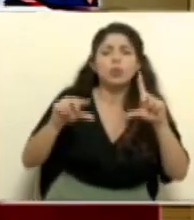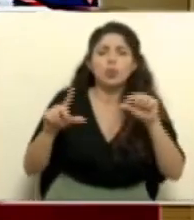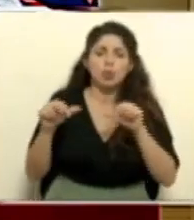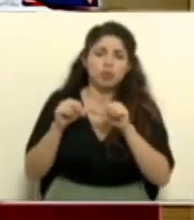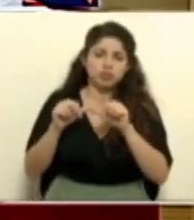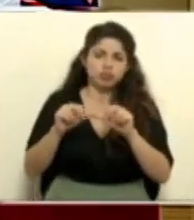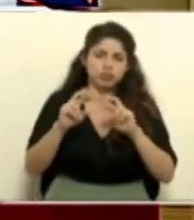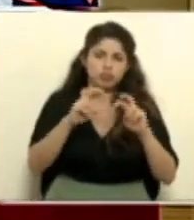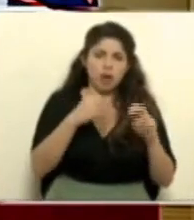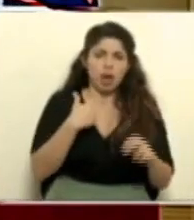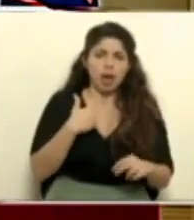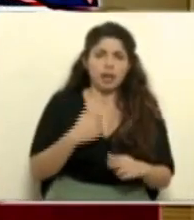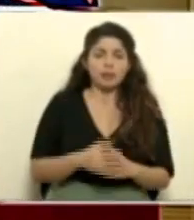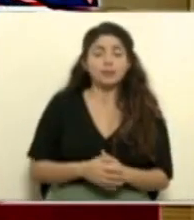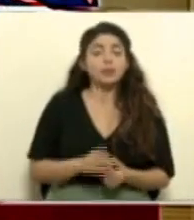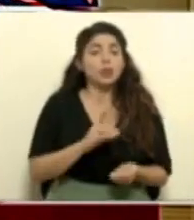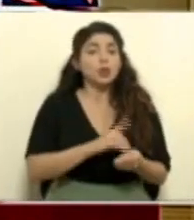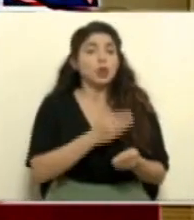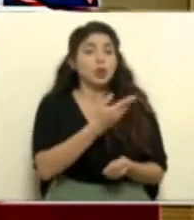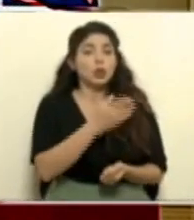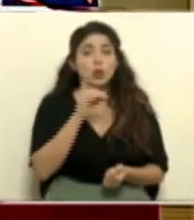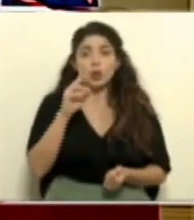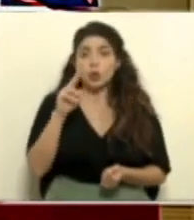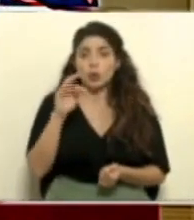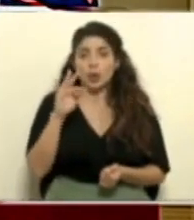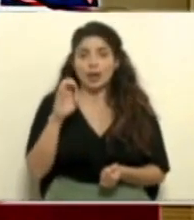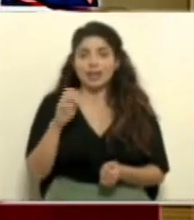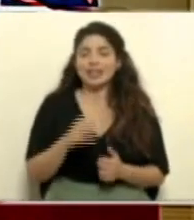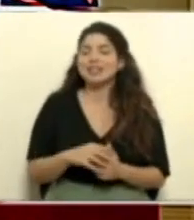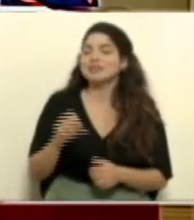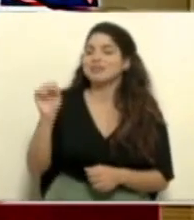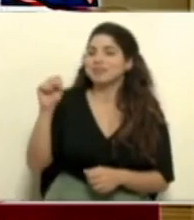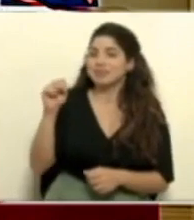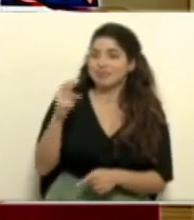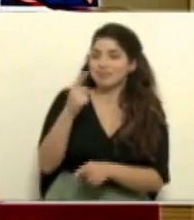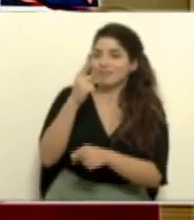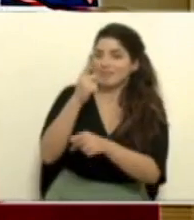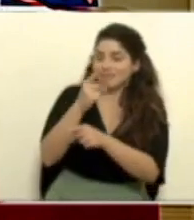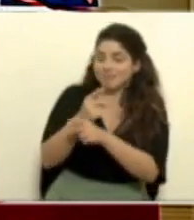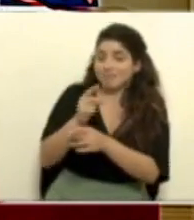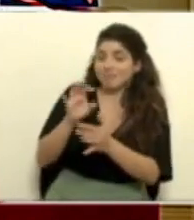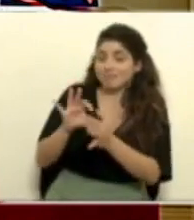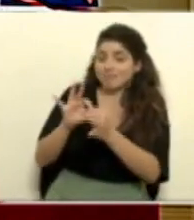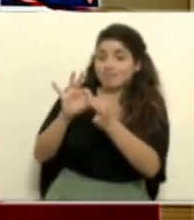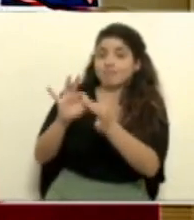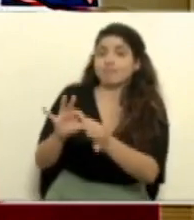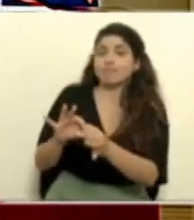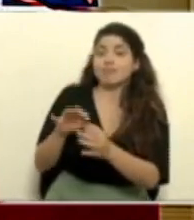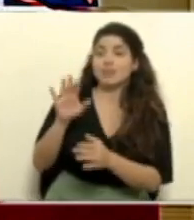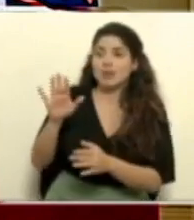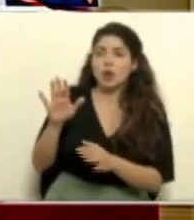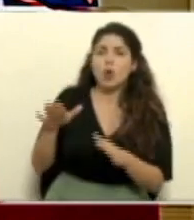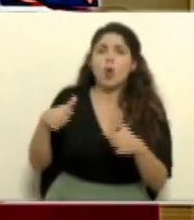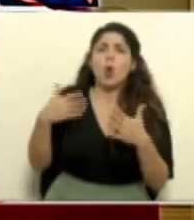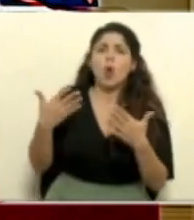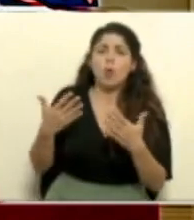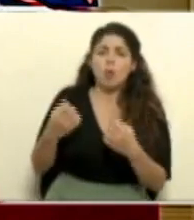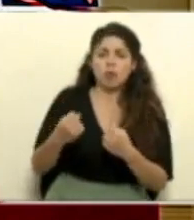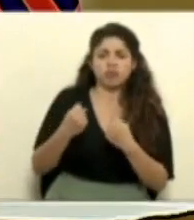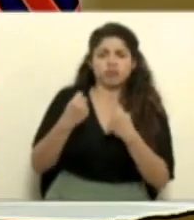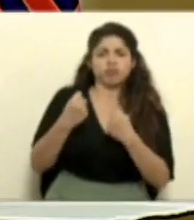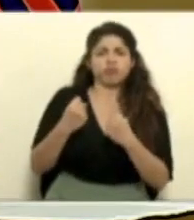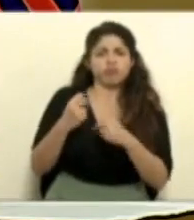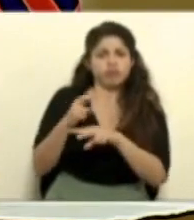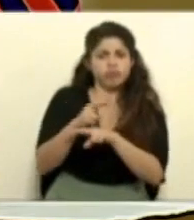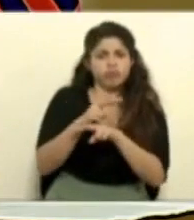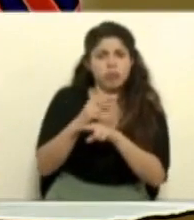El doctor Duarte por favor Sí, efectivamente con respecto al fortalecimiento de la vigilancia